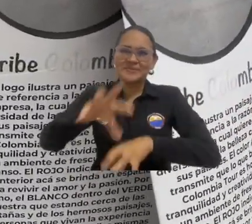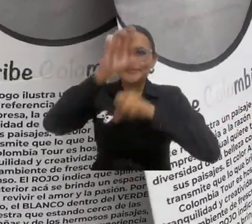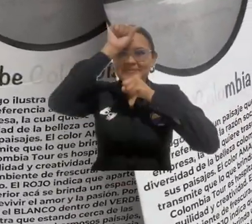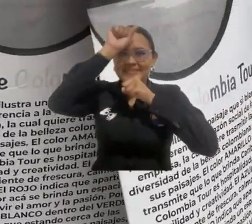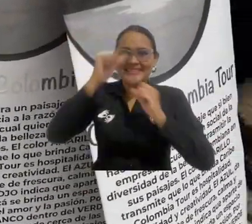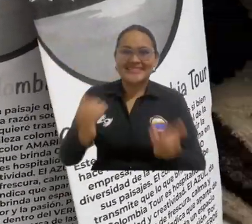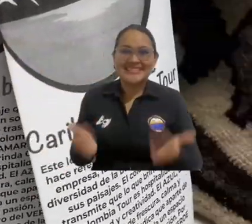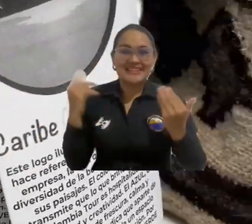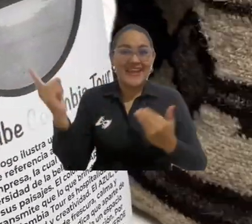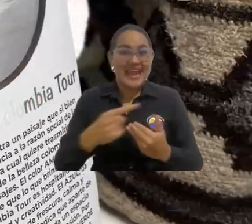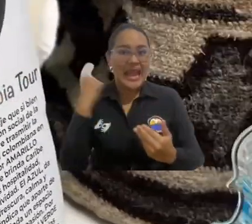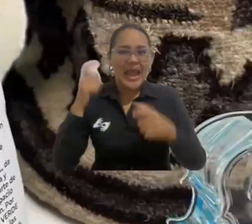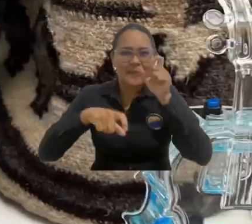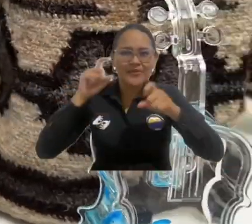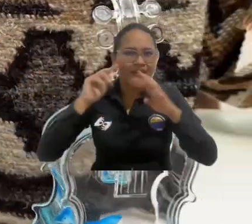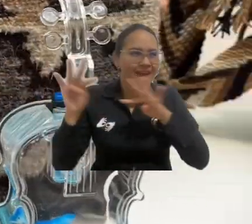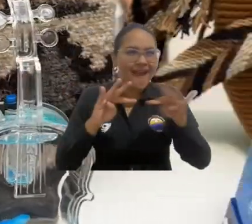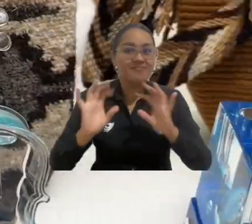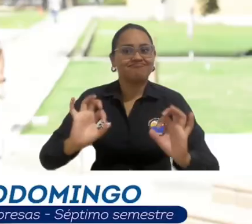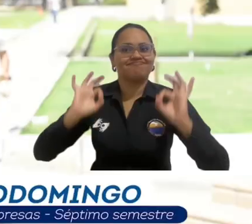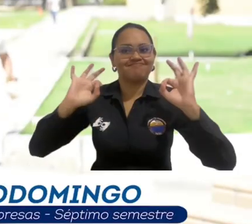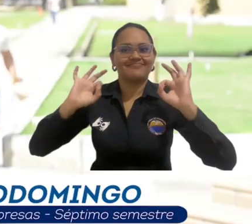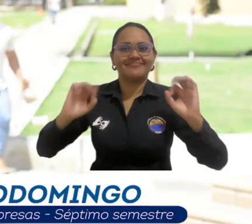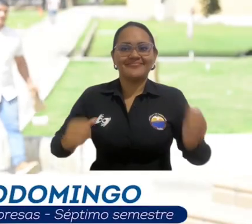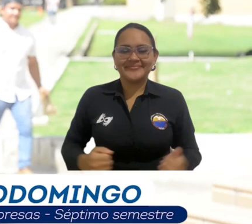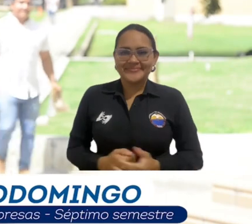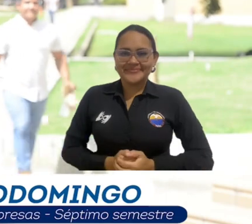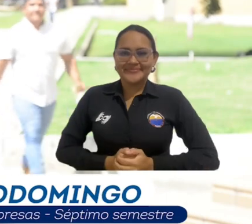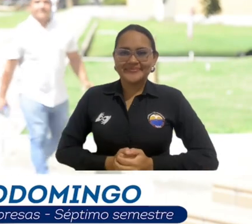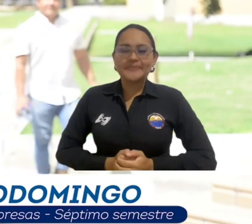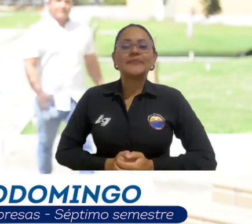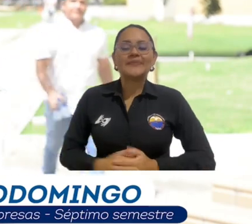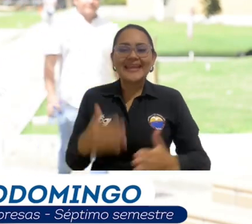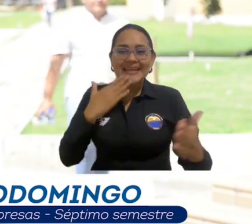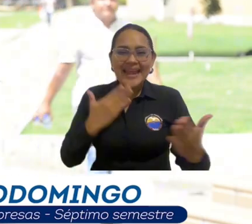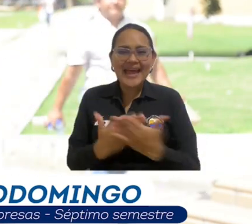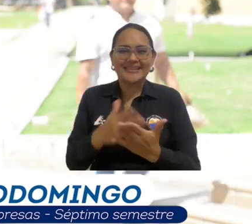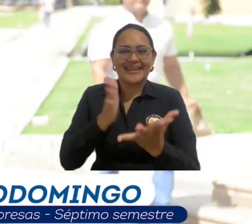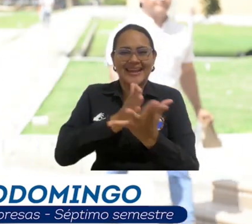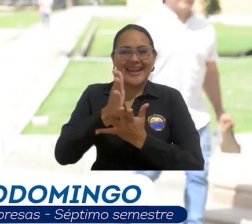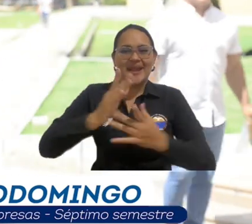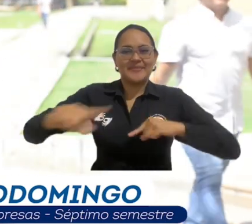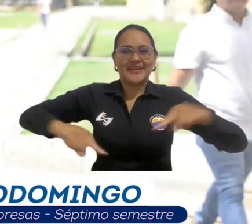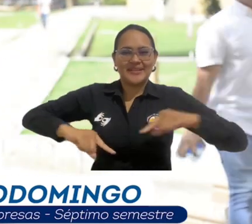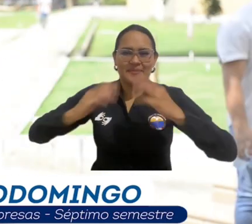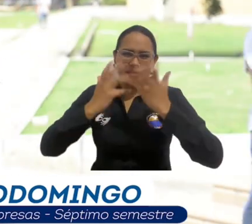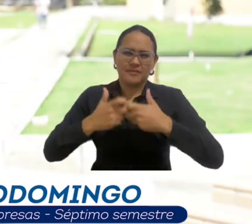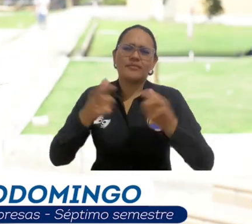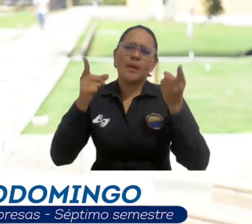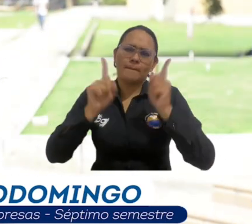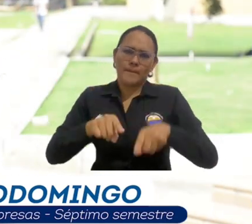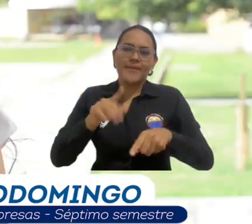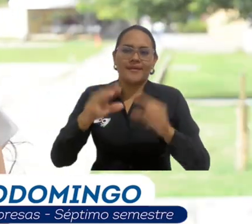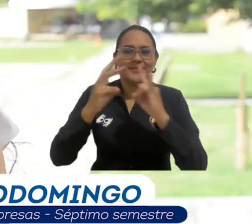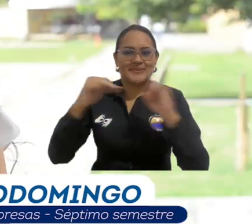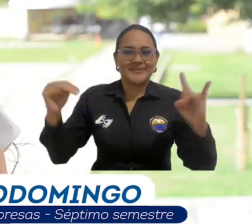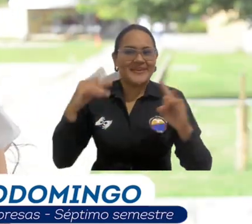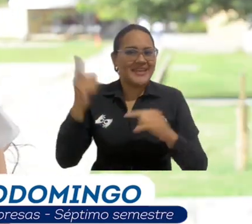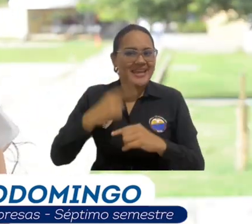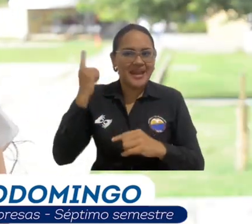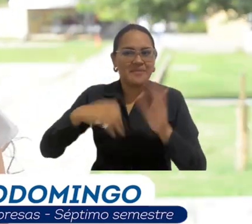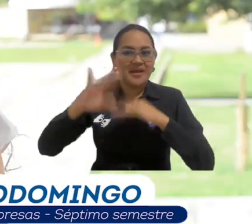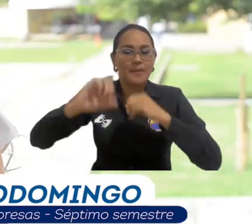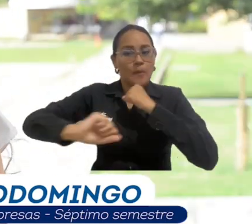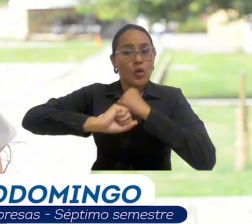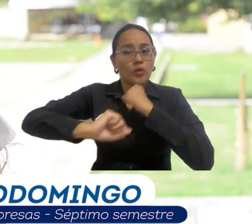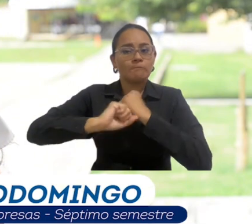aprendizaje a las personas que nos ven día a día. Estoy muy agradecida con el Programa de Administración de Empresas y con la Universidad en general. La idea